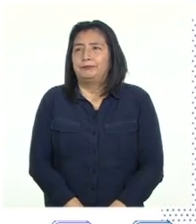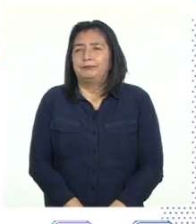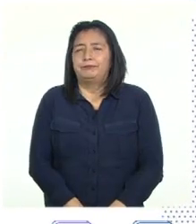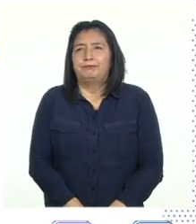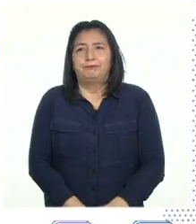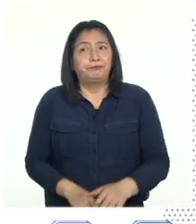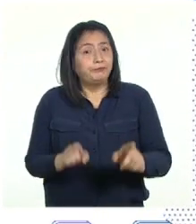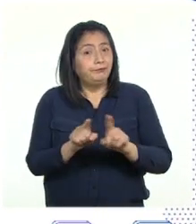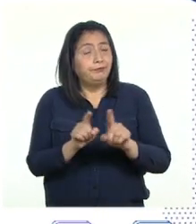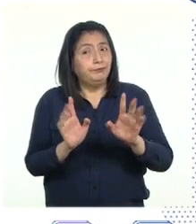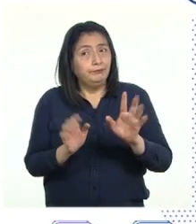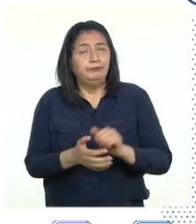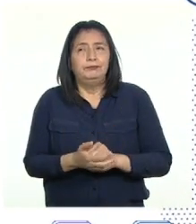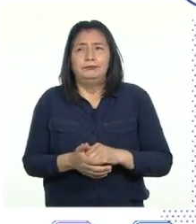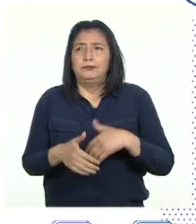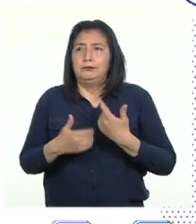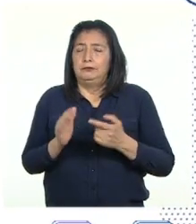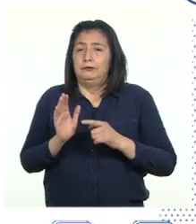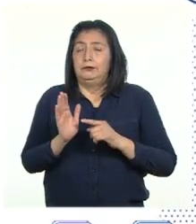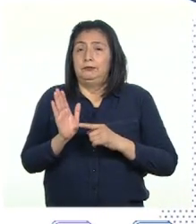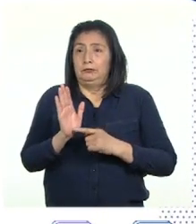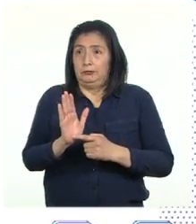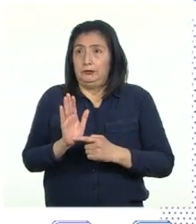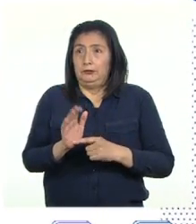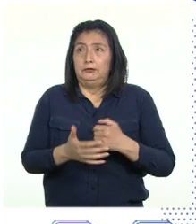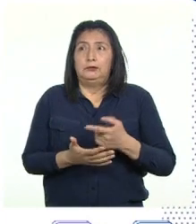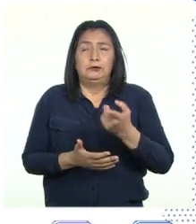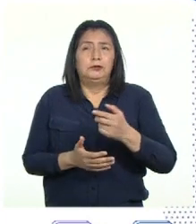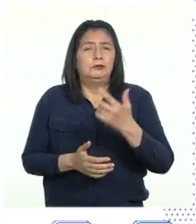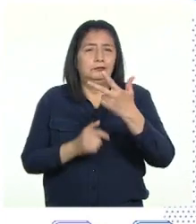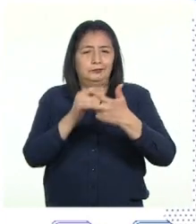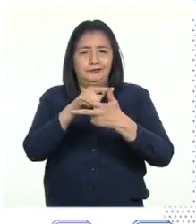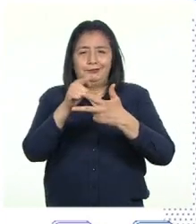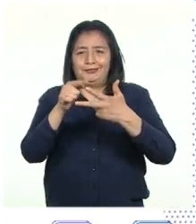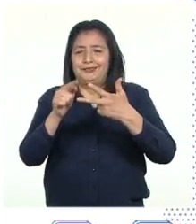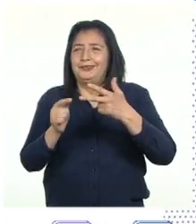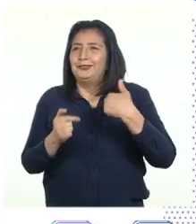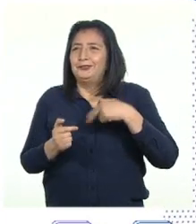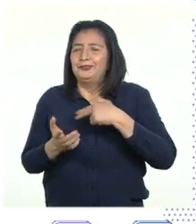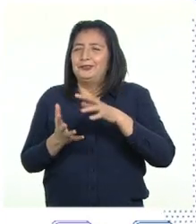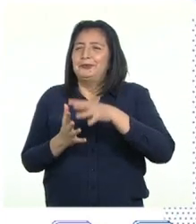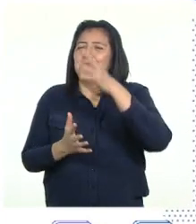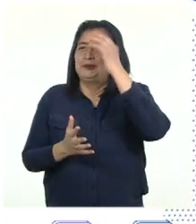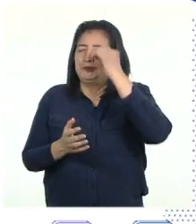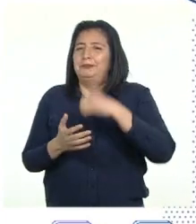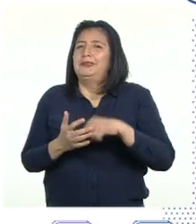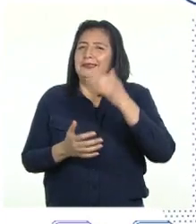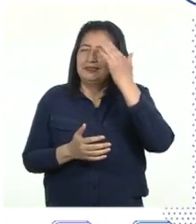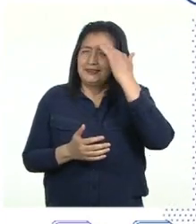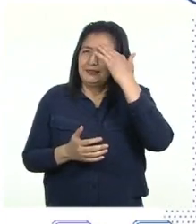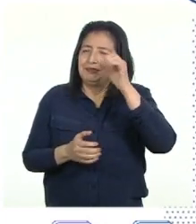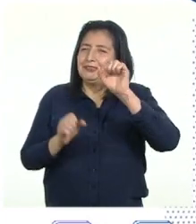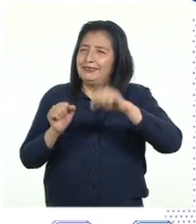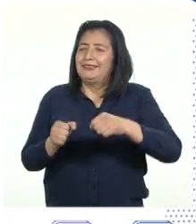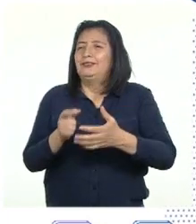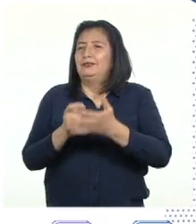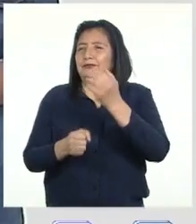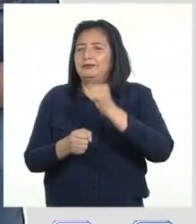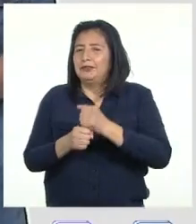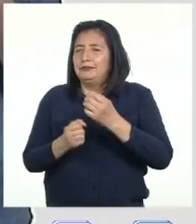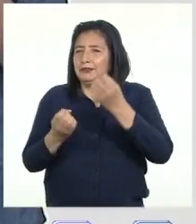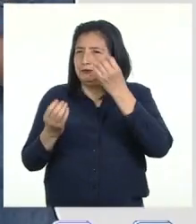También puedes enseñarles los tres pasos que hemos aprendido para detectar fuentes confiables de ciencias